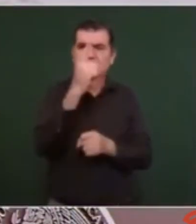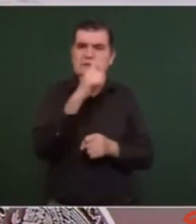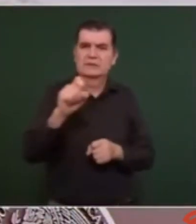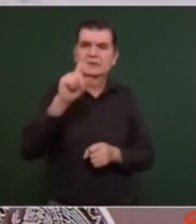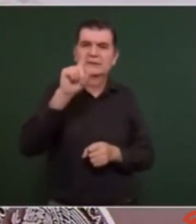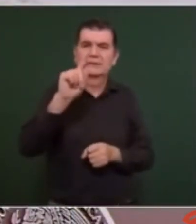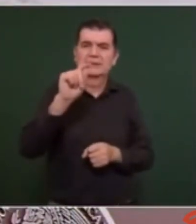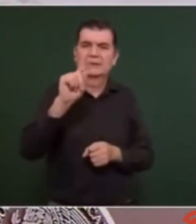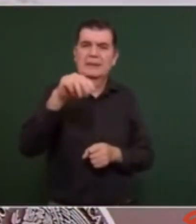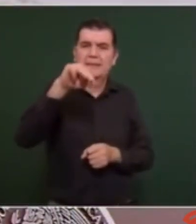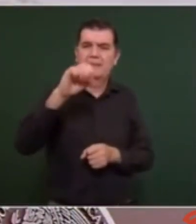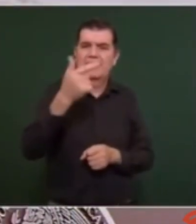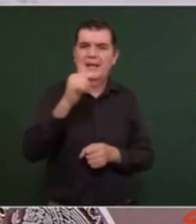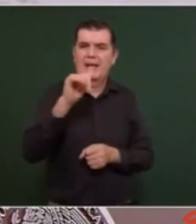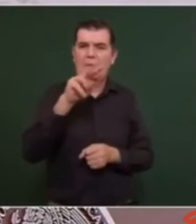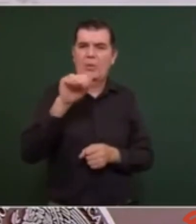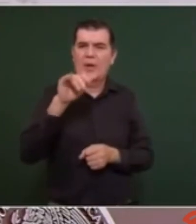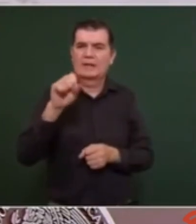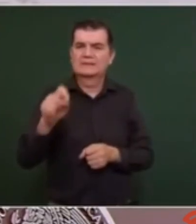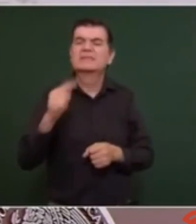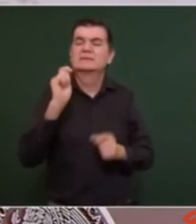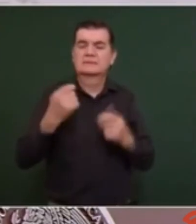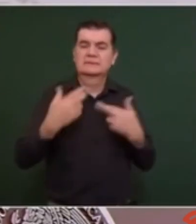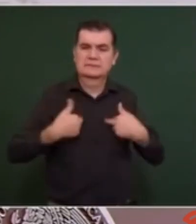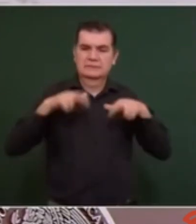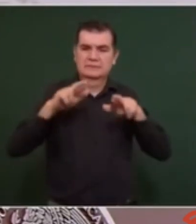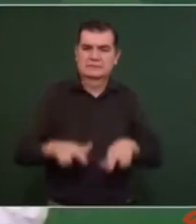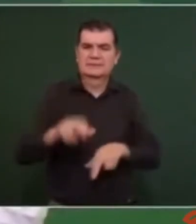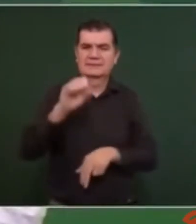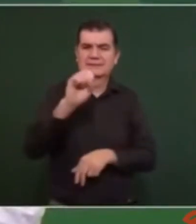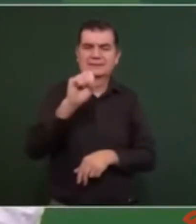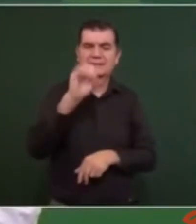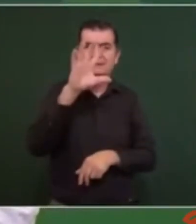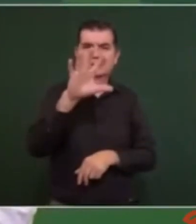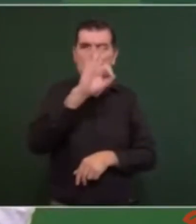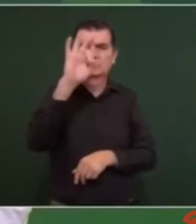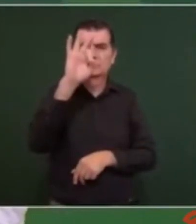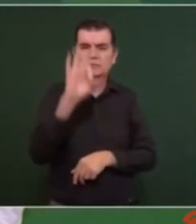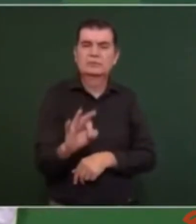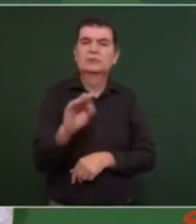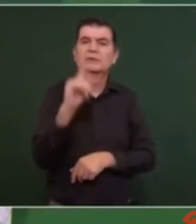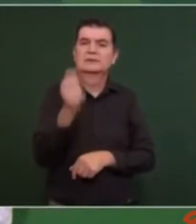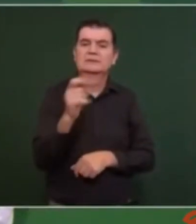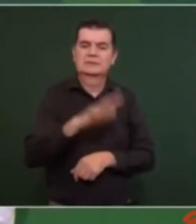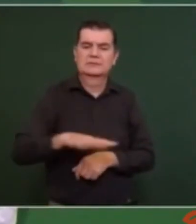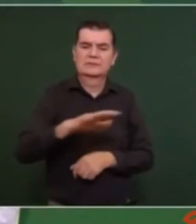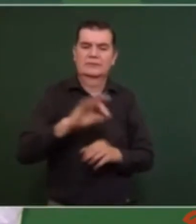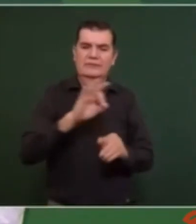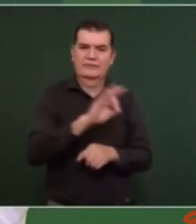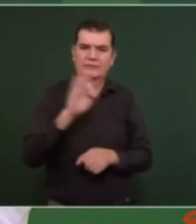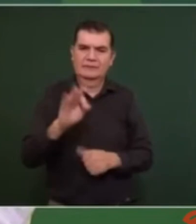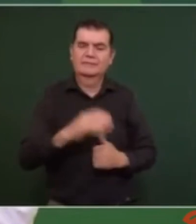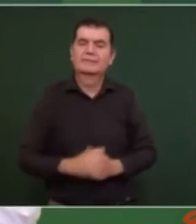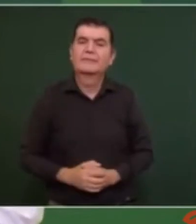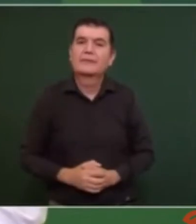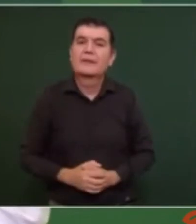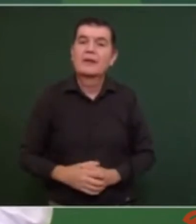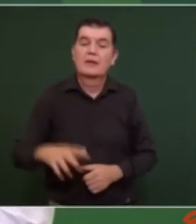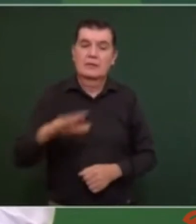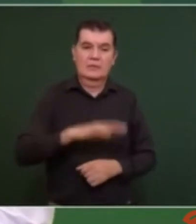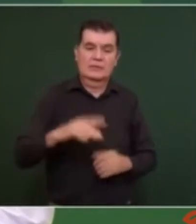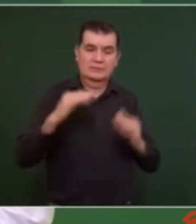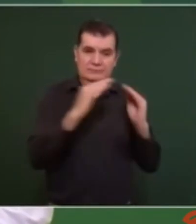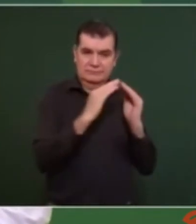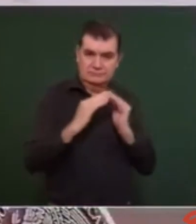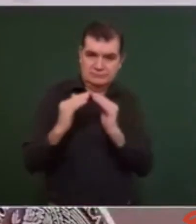170 megawatts, representando el 65% en estas fechas. En el sector